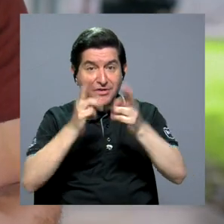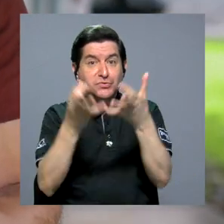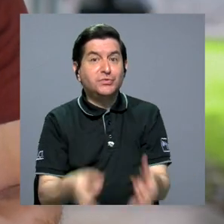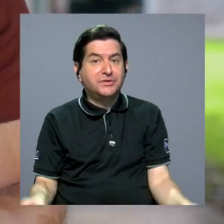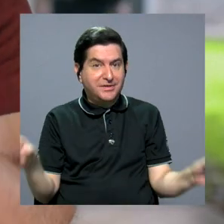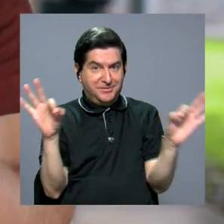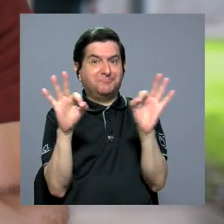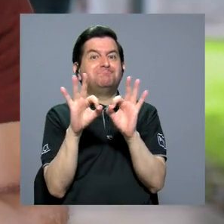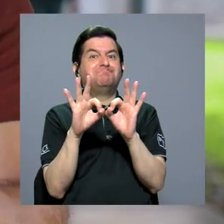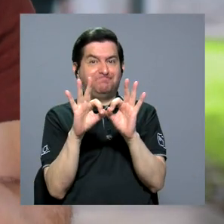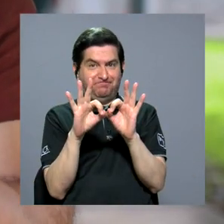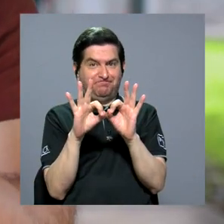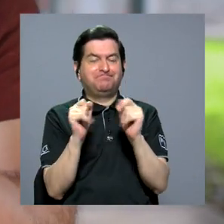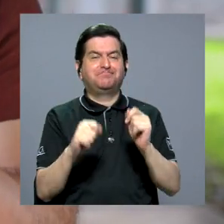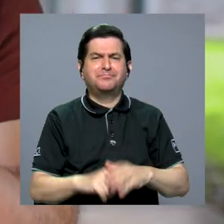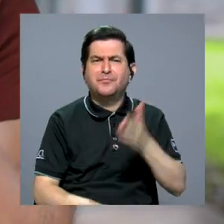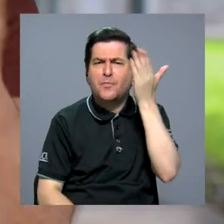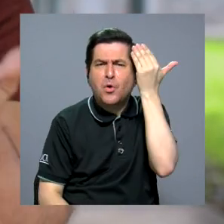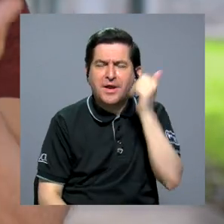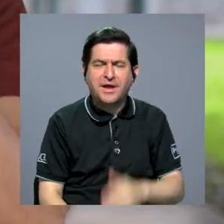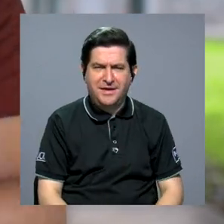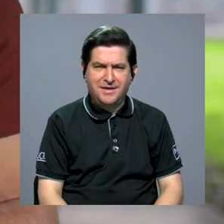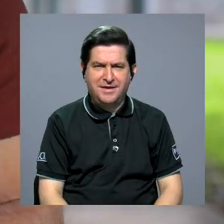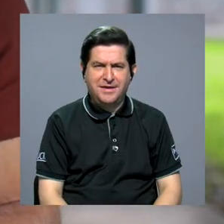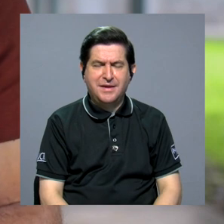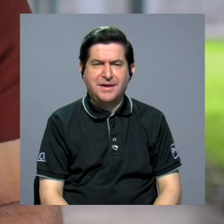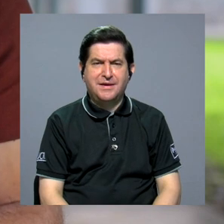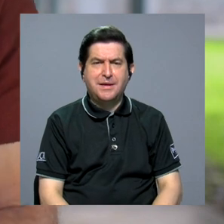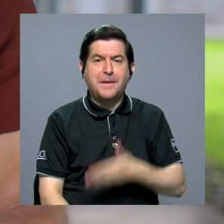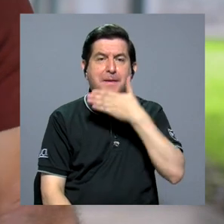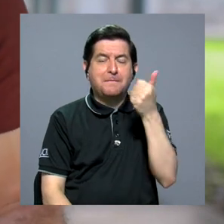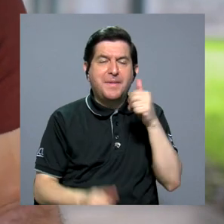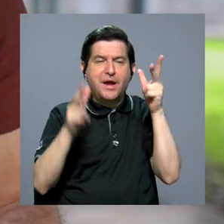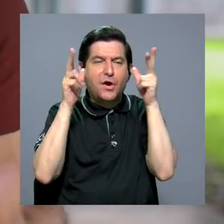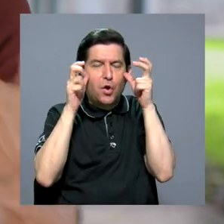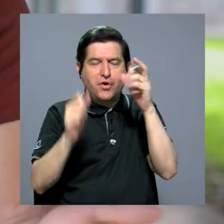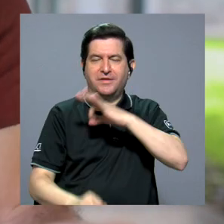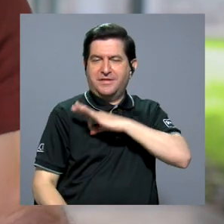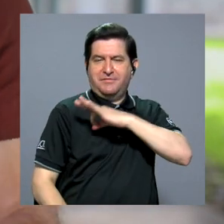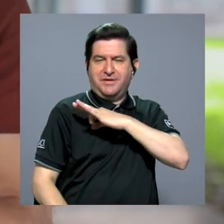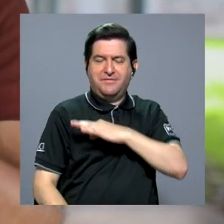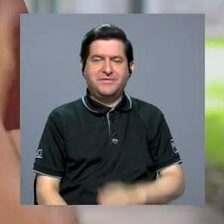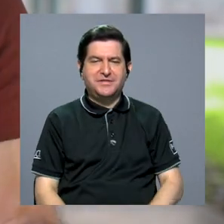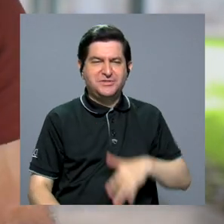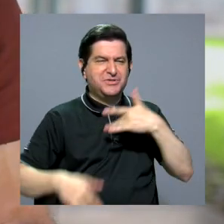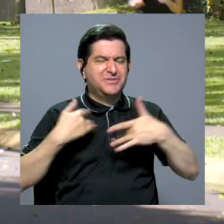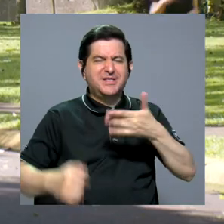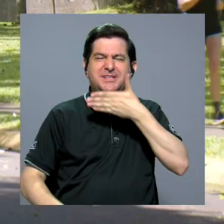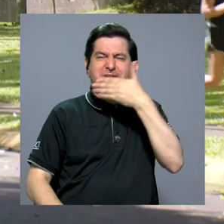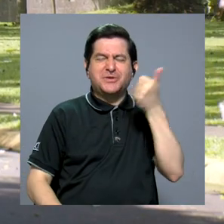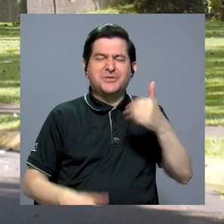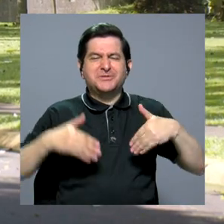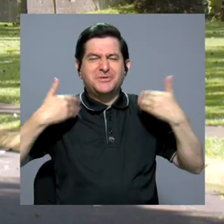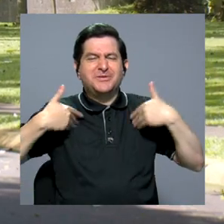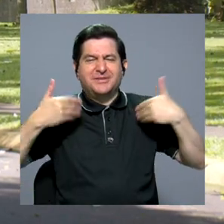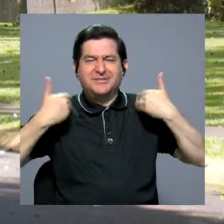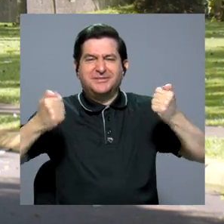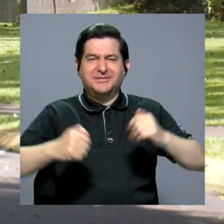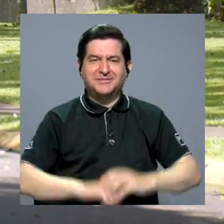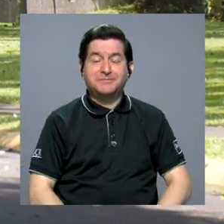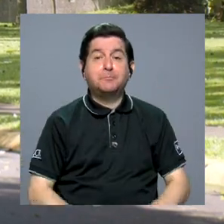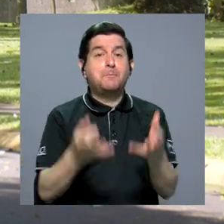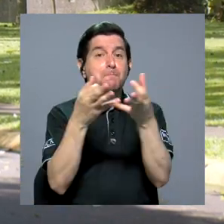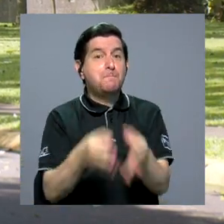importantísimo porque mejora nuestra percepción de bienestar. Nos sentimos mejor, nos sentimos más contentos, más felices.